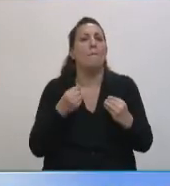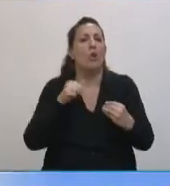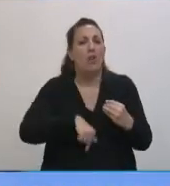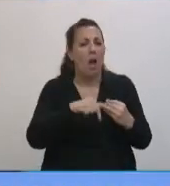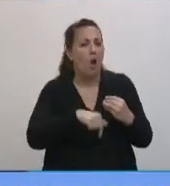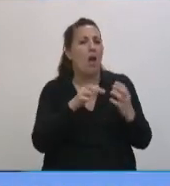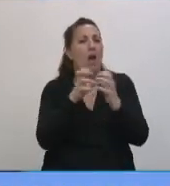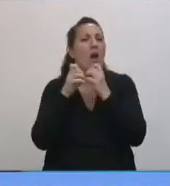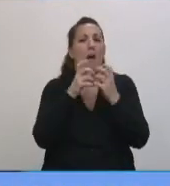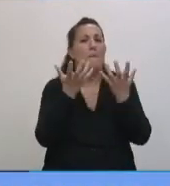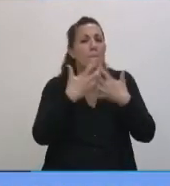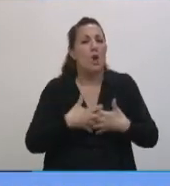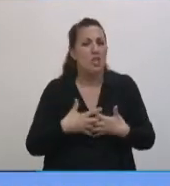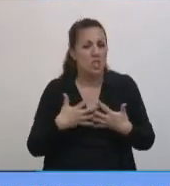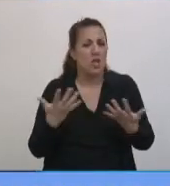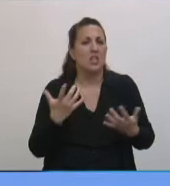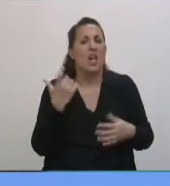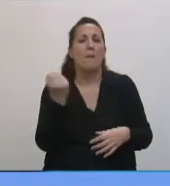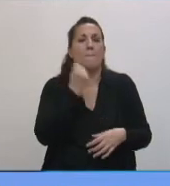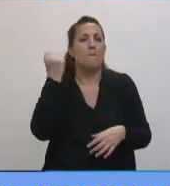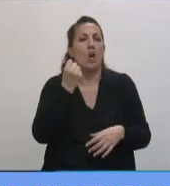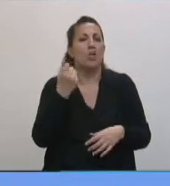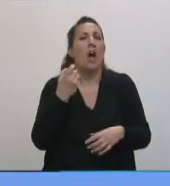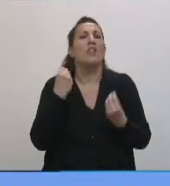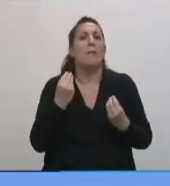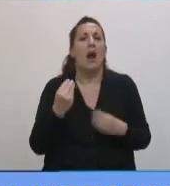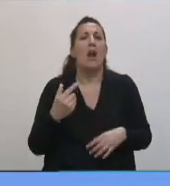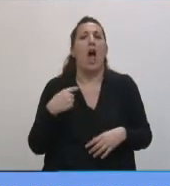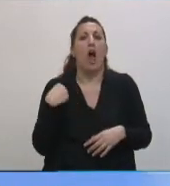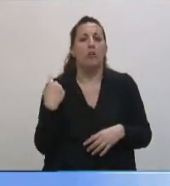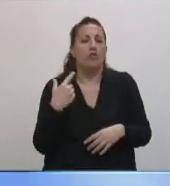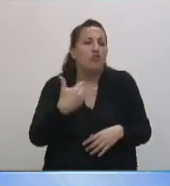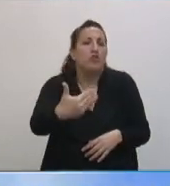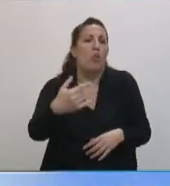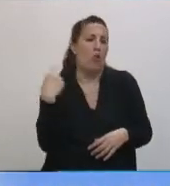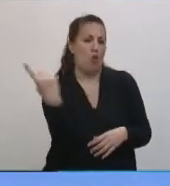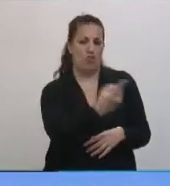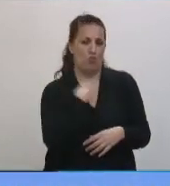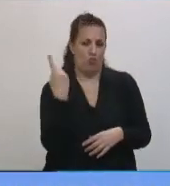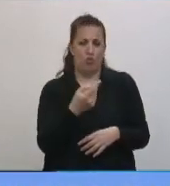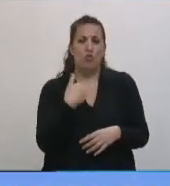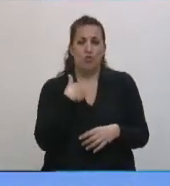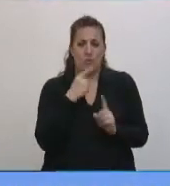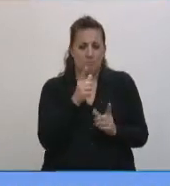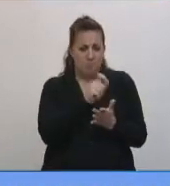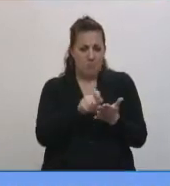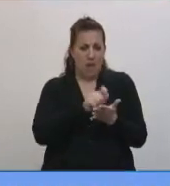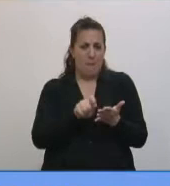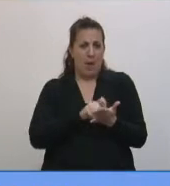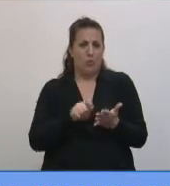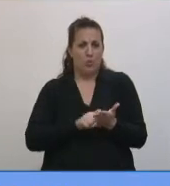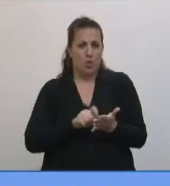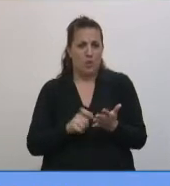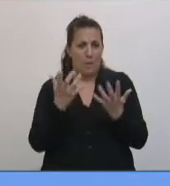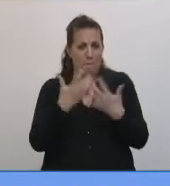proyecto que va a significar mucho para el futuro de todos nosotros. Y yo como autor de uno de los proyectos que se han presentado,